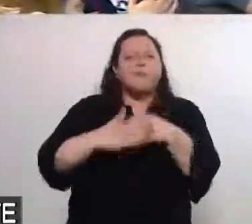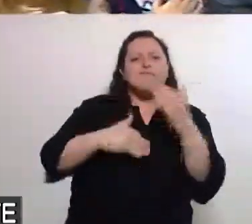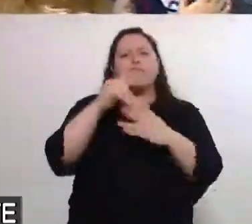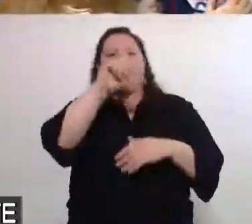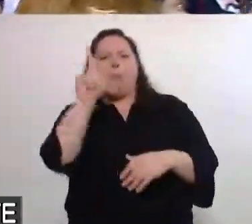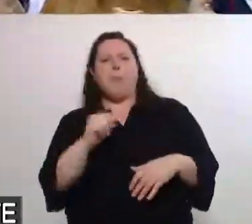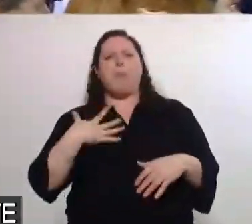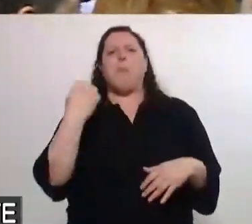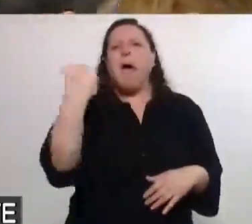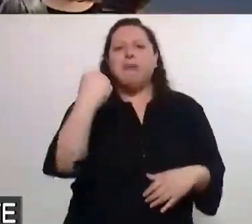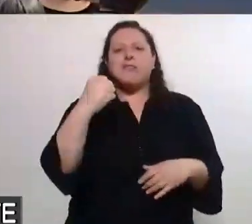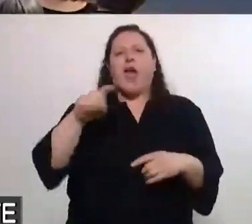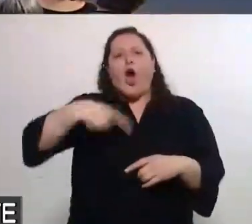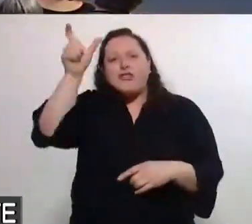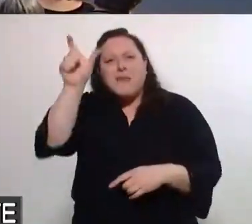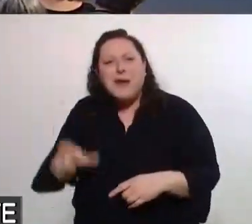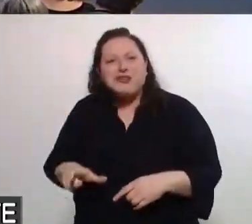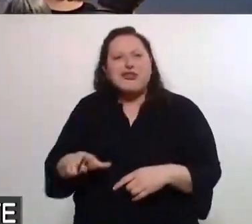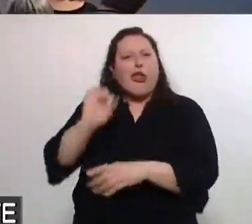donde el otro me importa.